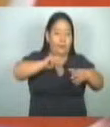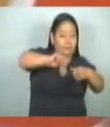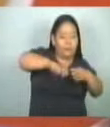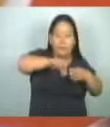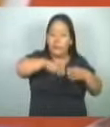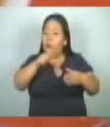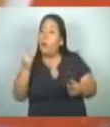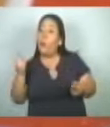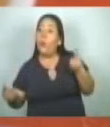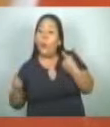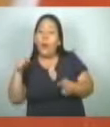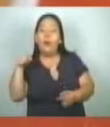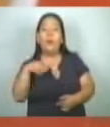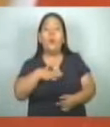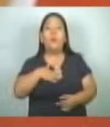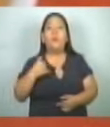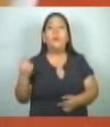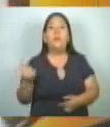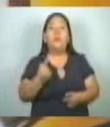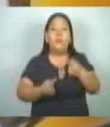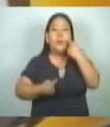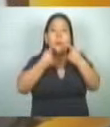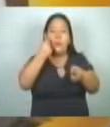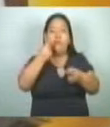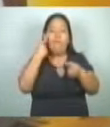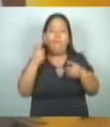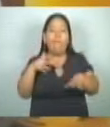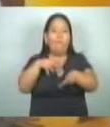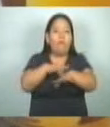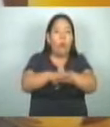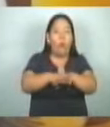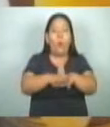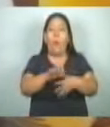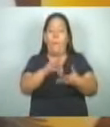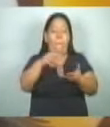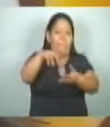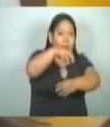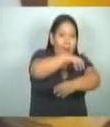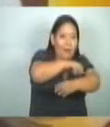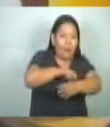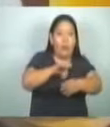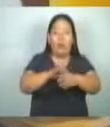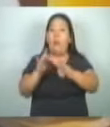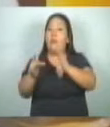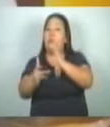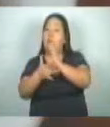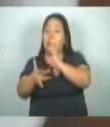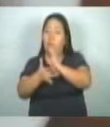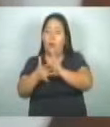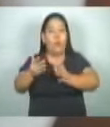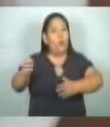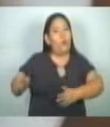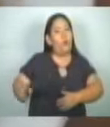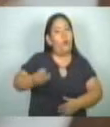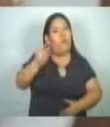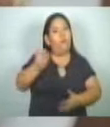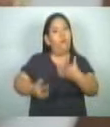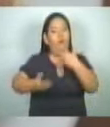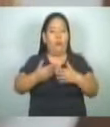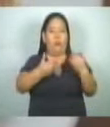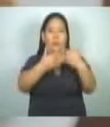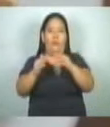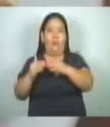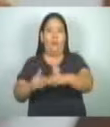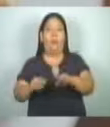preferencias de los visitantes. La combinación de ingredientes frescos, técnicas de cocción innovadora y un menú variado